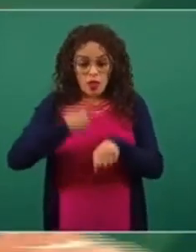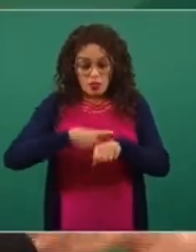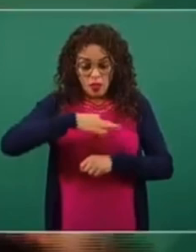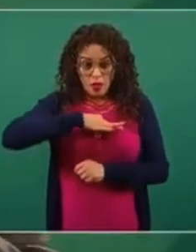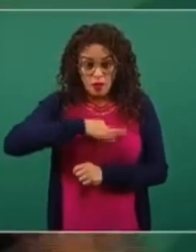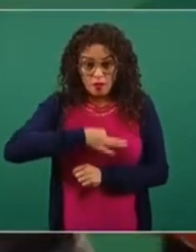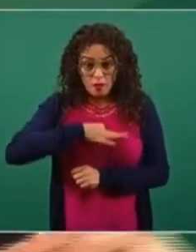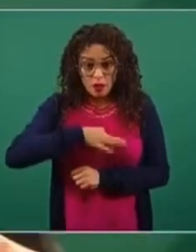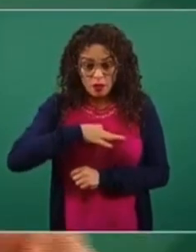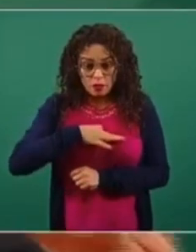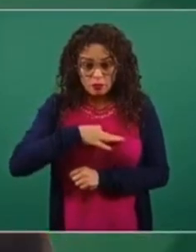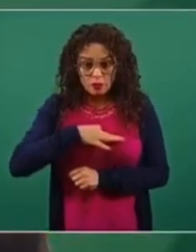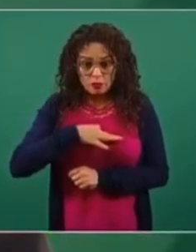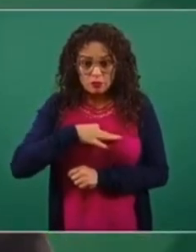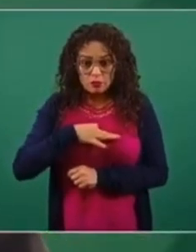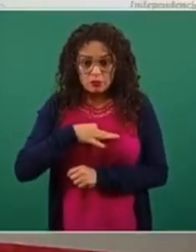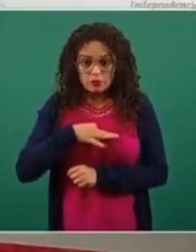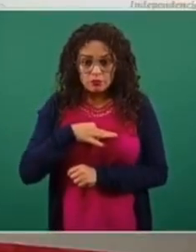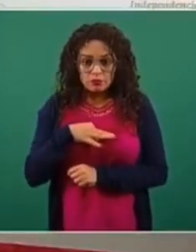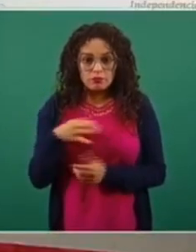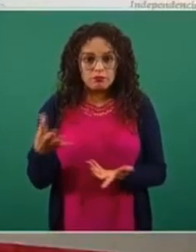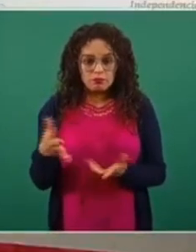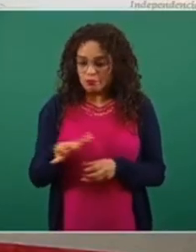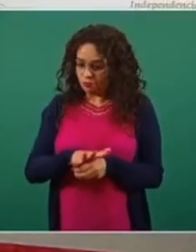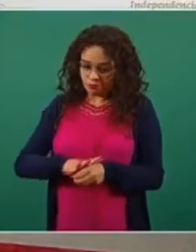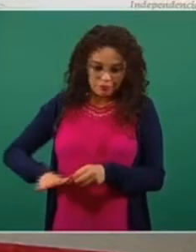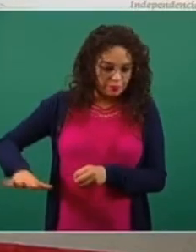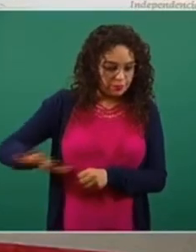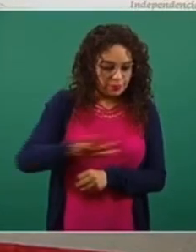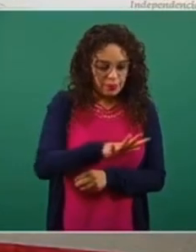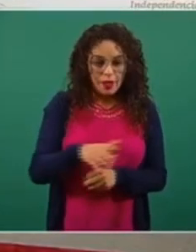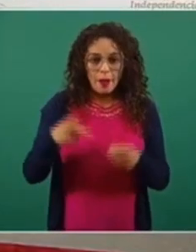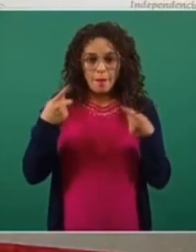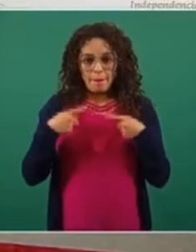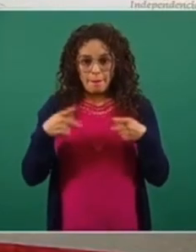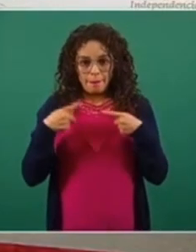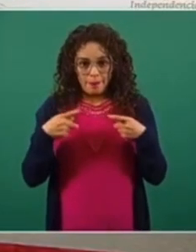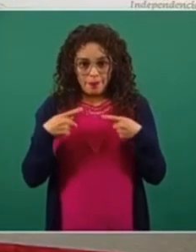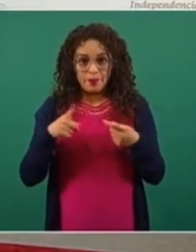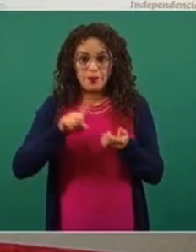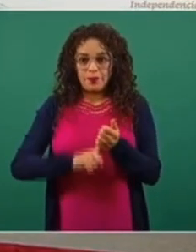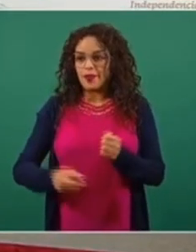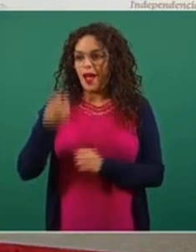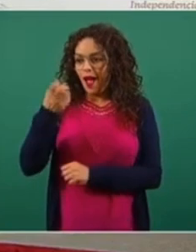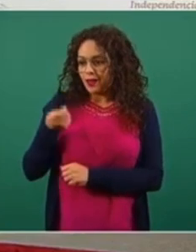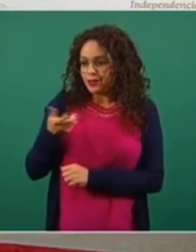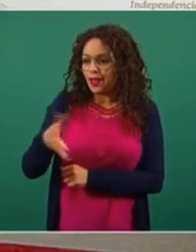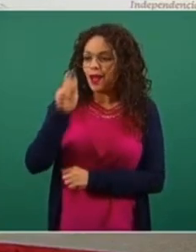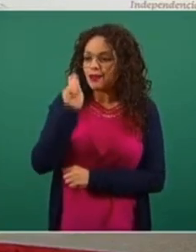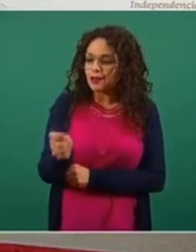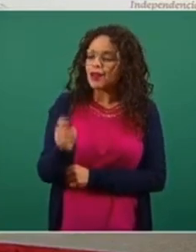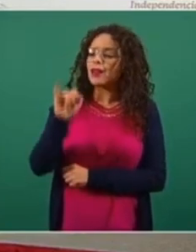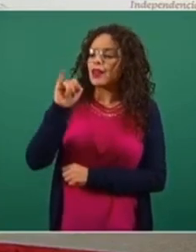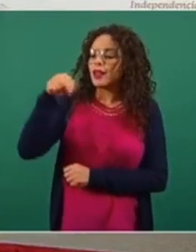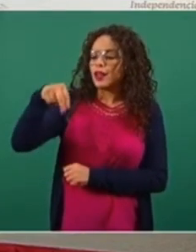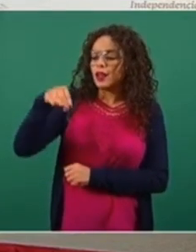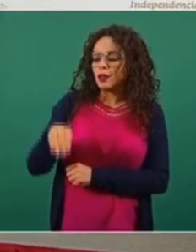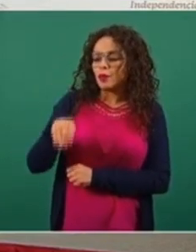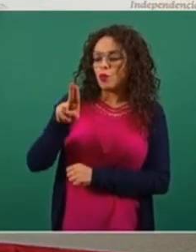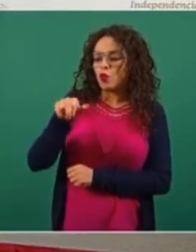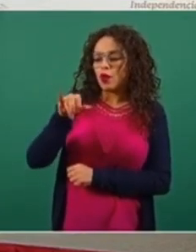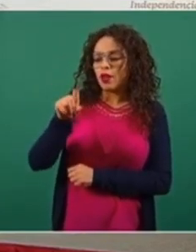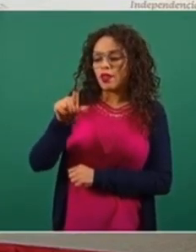efecto poblacional, que justamente es la base teórica de la inmunidad de rebaño, puede incluso la